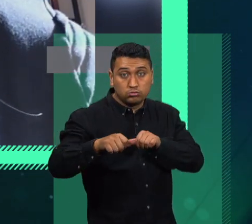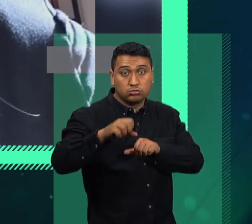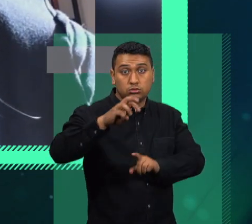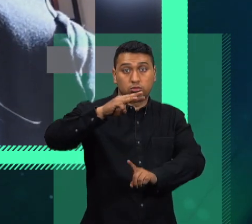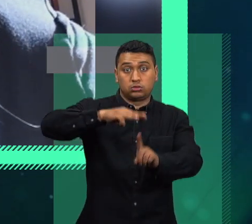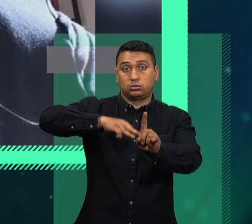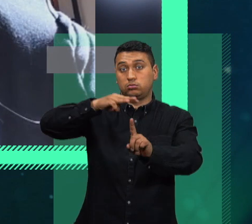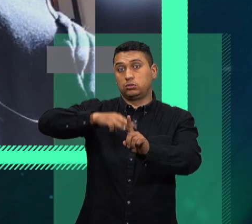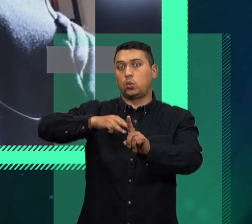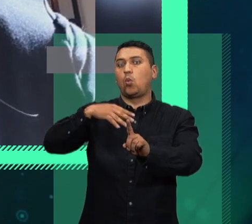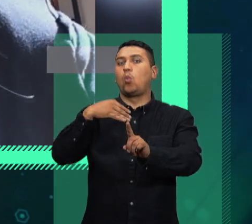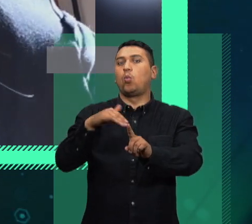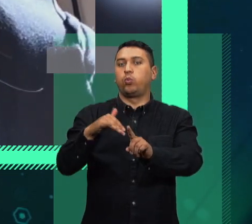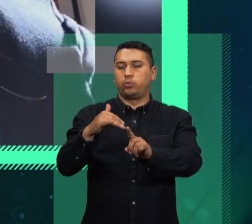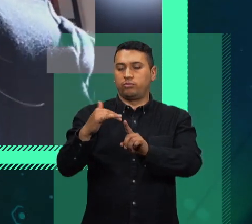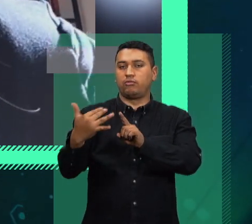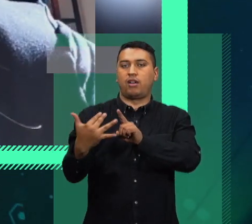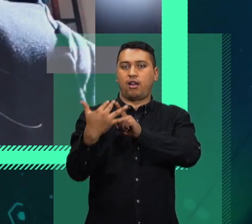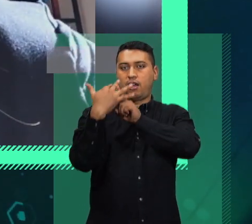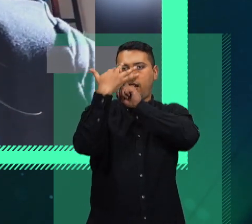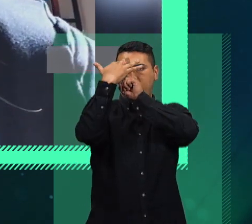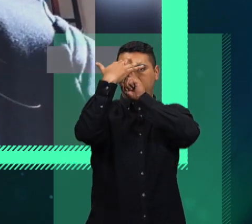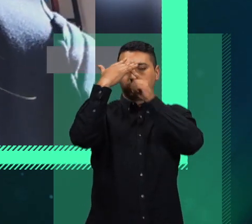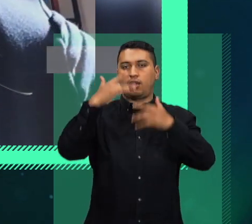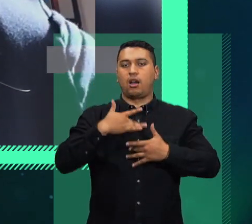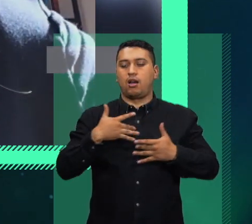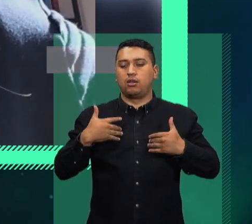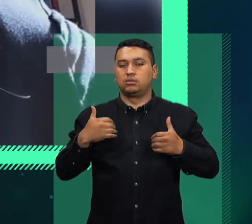a lastimar a uno la salud mental.